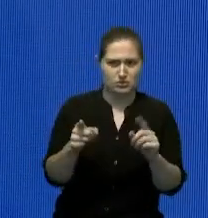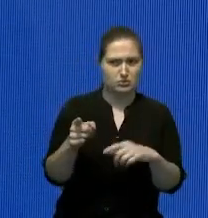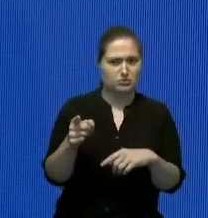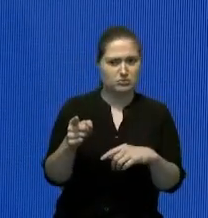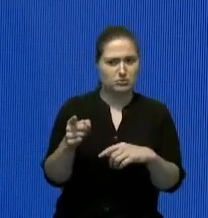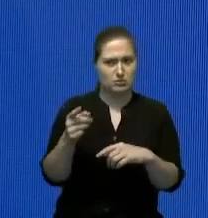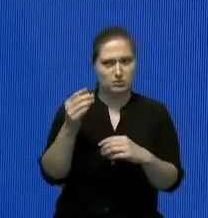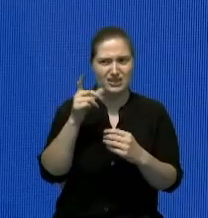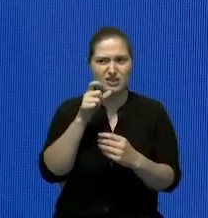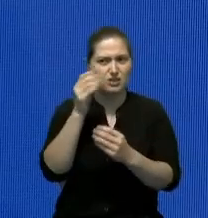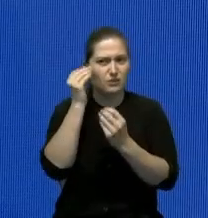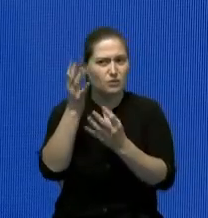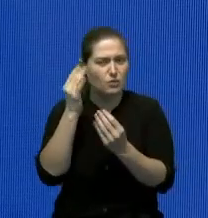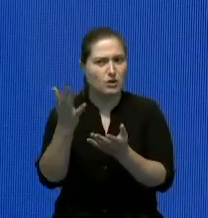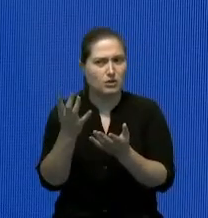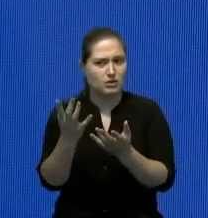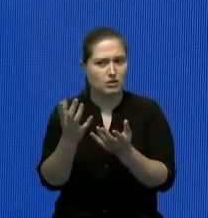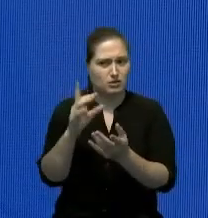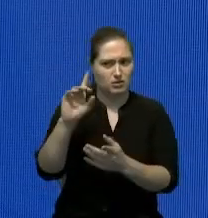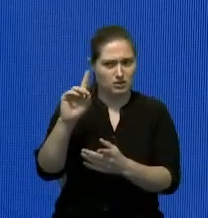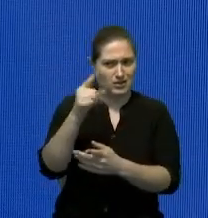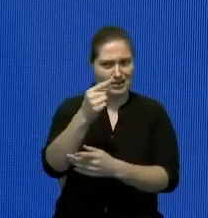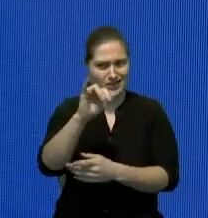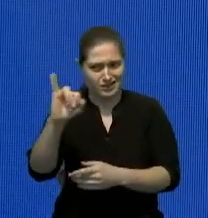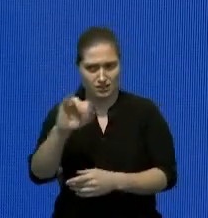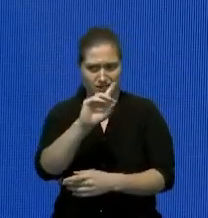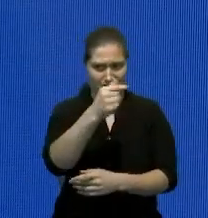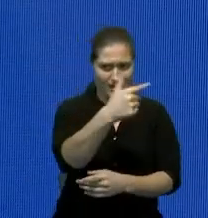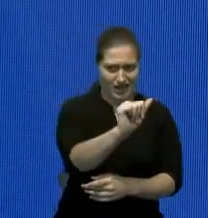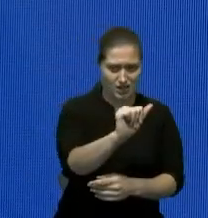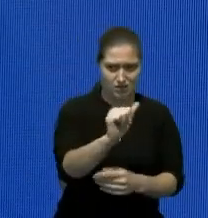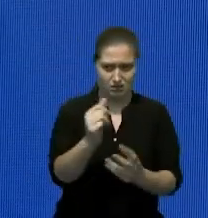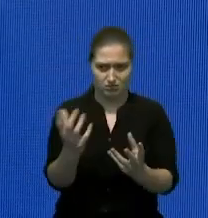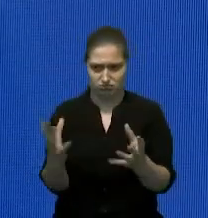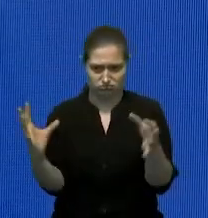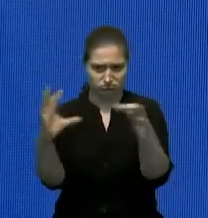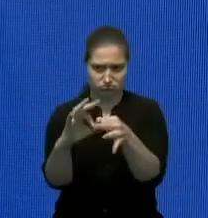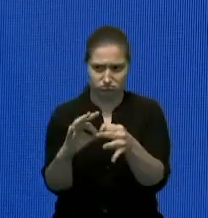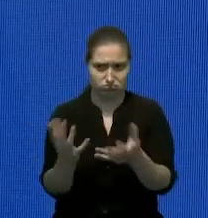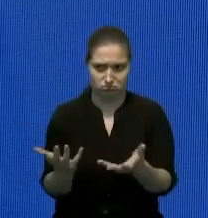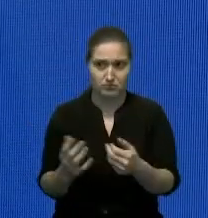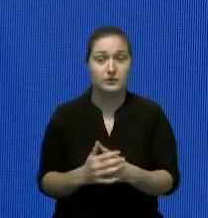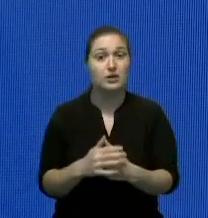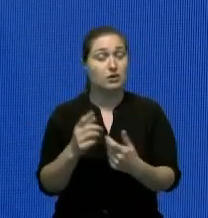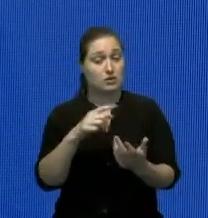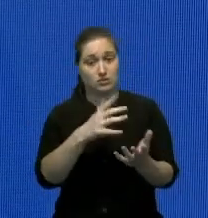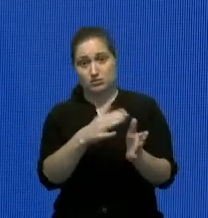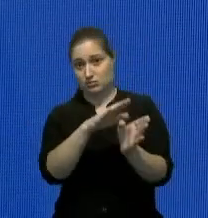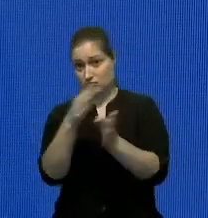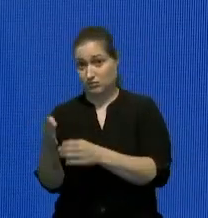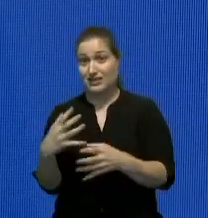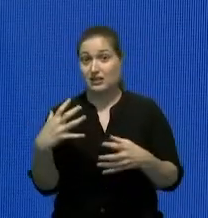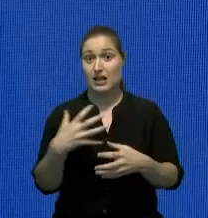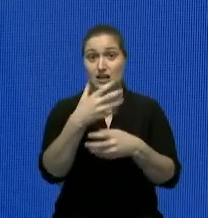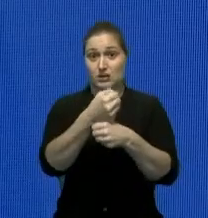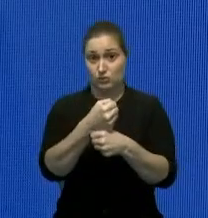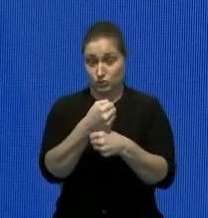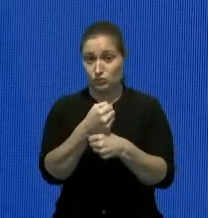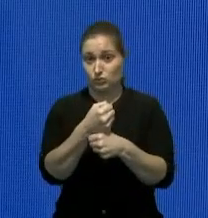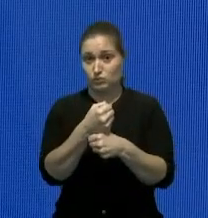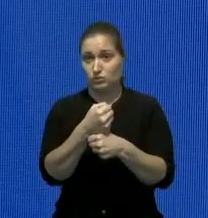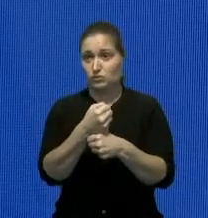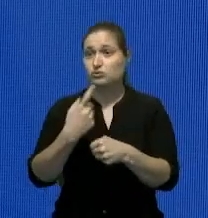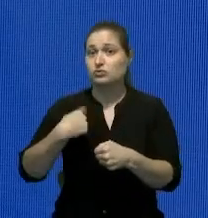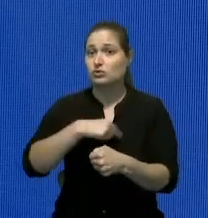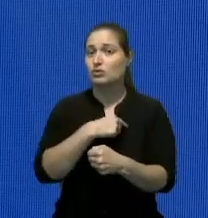información sobre el otro tema de los candidatos nosotros lo que vamos a hacer es